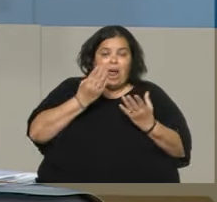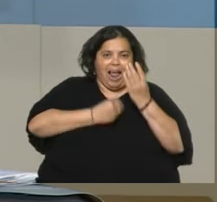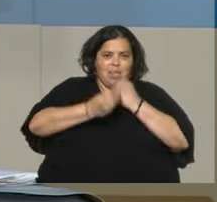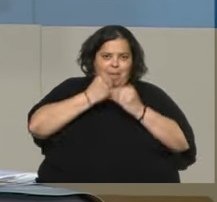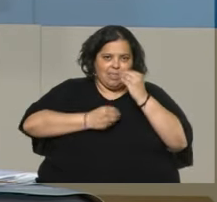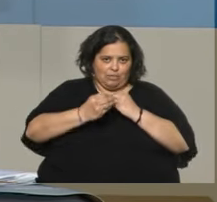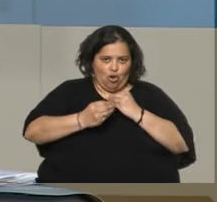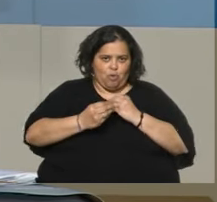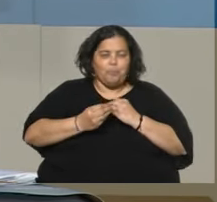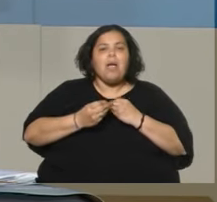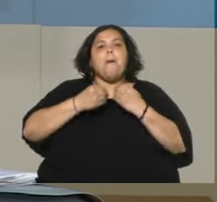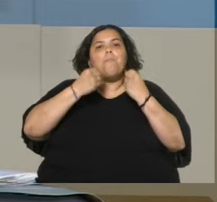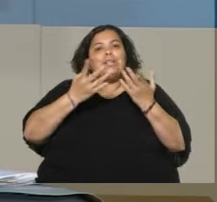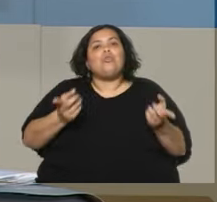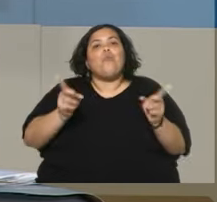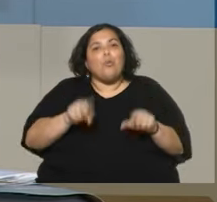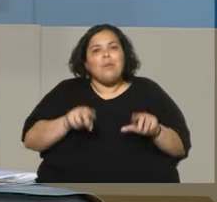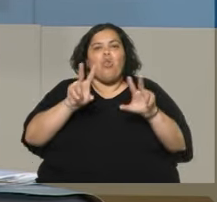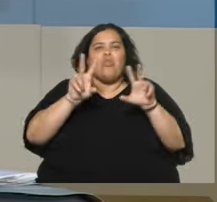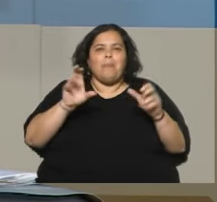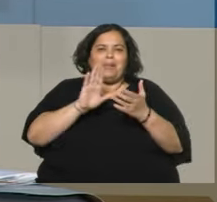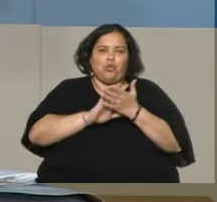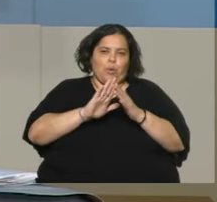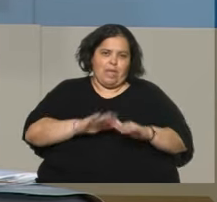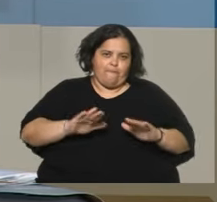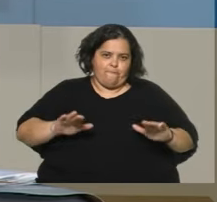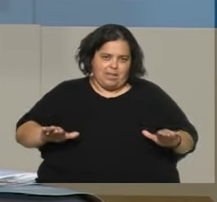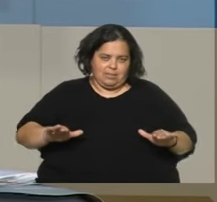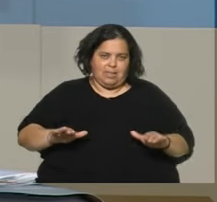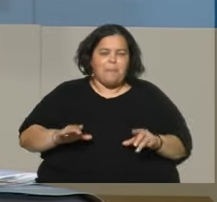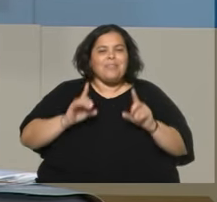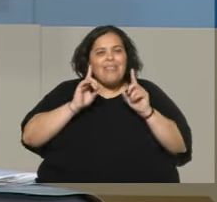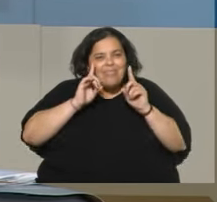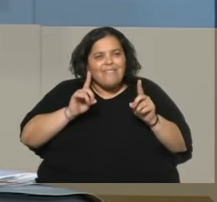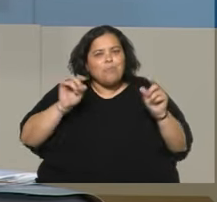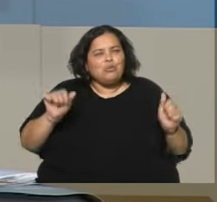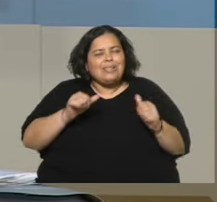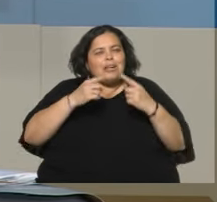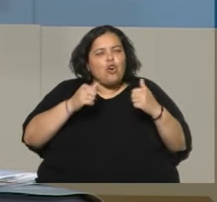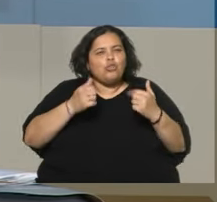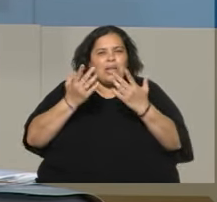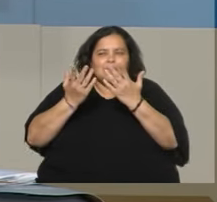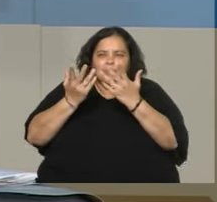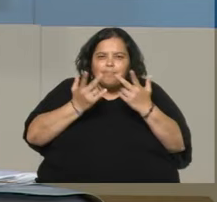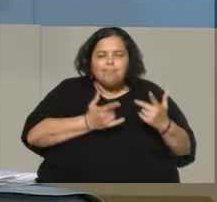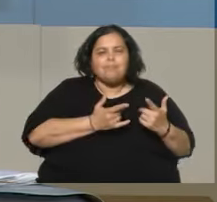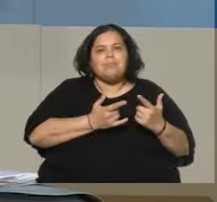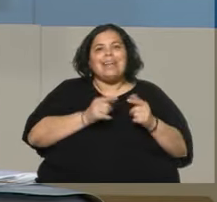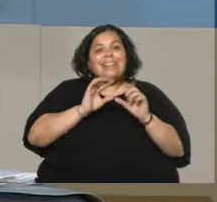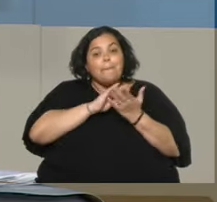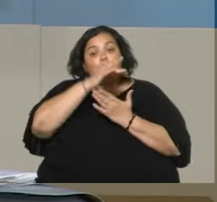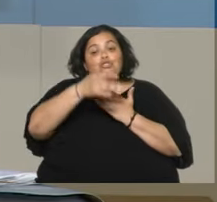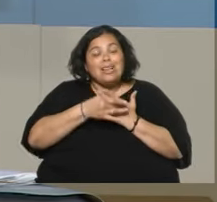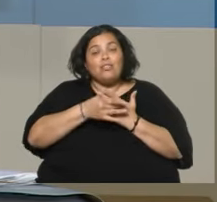y por eso volvemos al problema de infancia, volvemos a los temas que hay, que más que hacer acciones descoordinadas, el proyecto de infancia logra